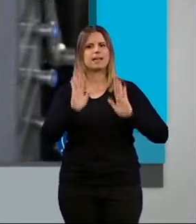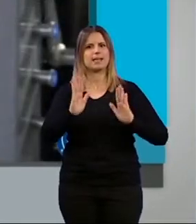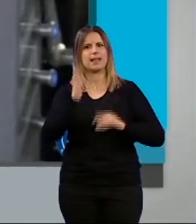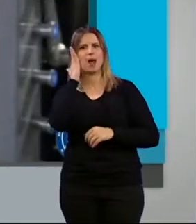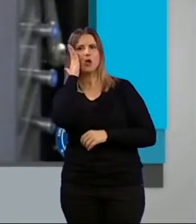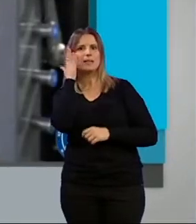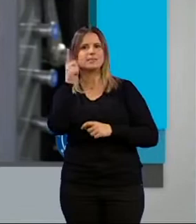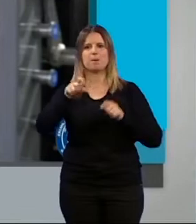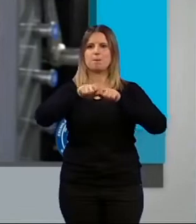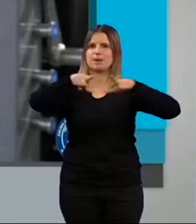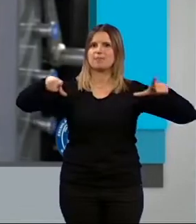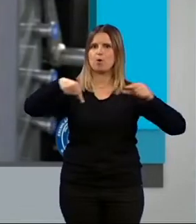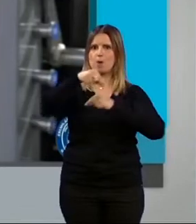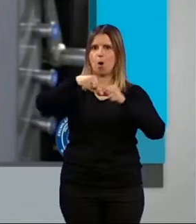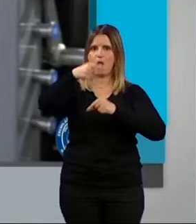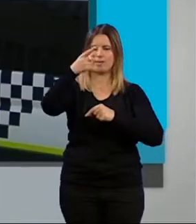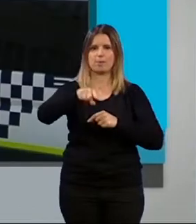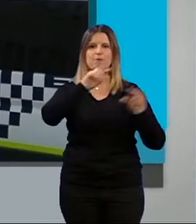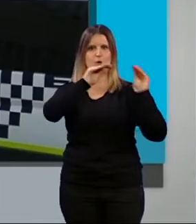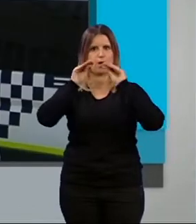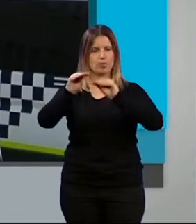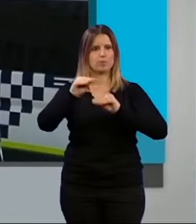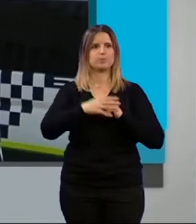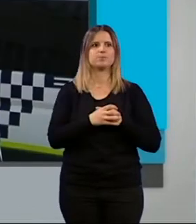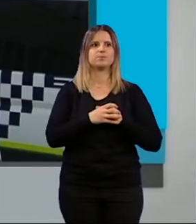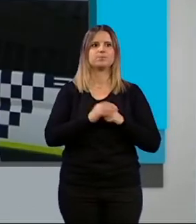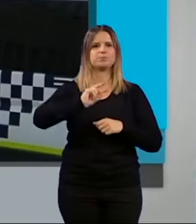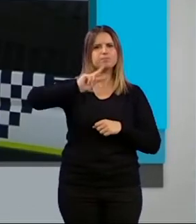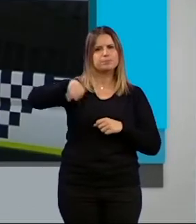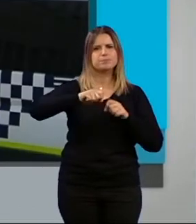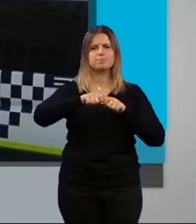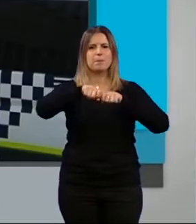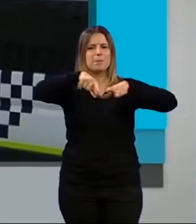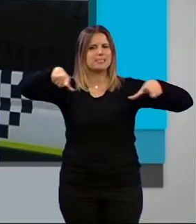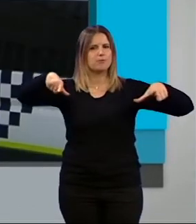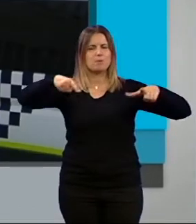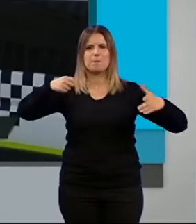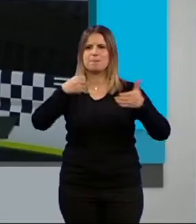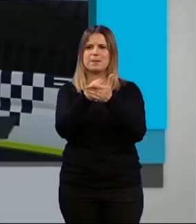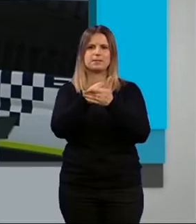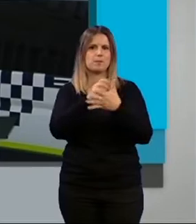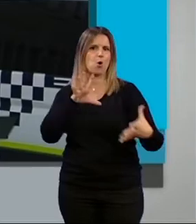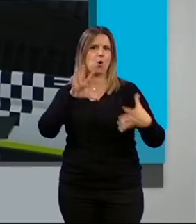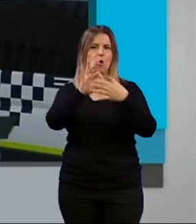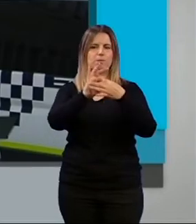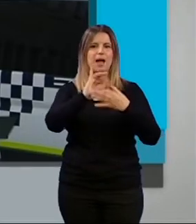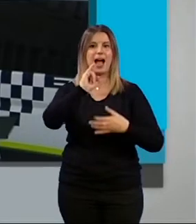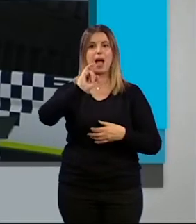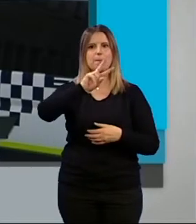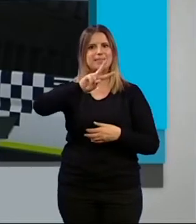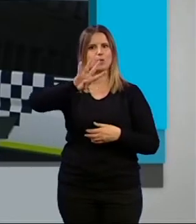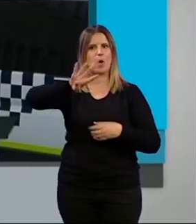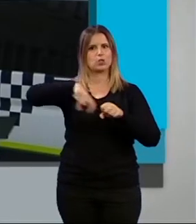además de una plataforma online de formación. Y es una plataforma que tiene máxima conectividad, en el sentido de que está 24 horas